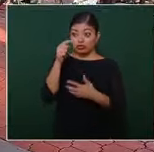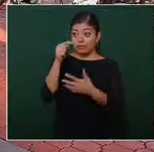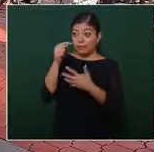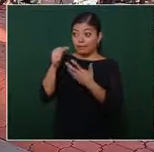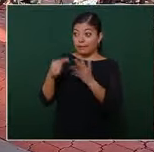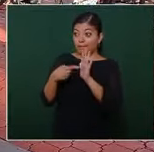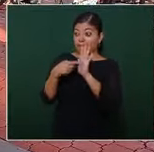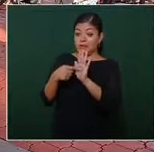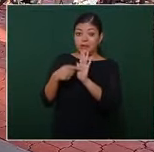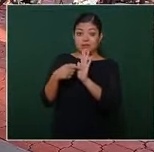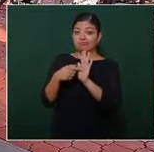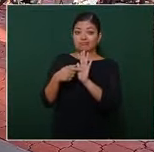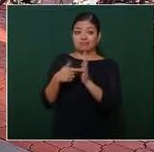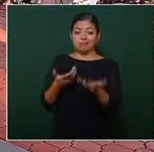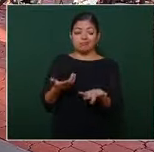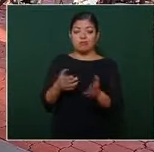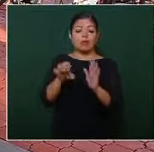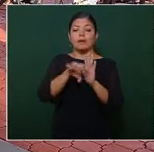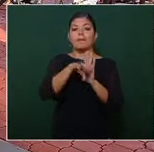por ejemplo